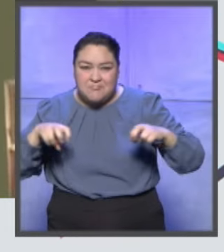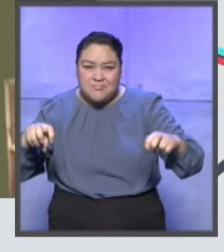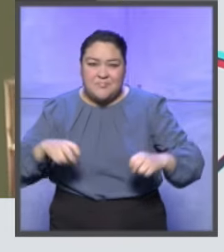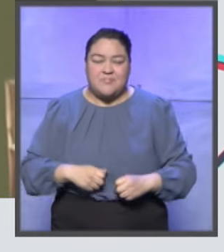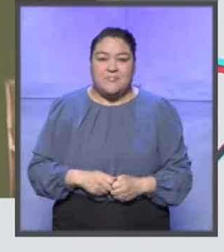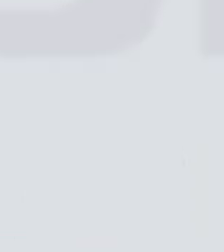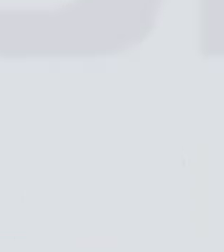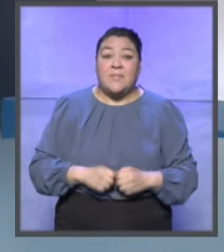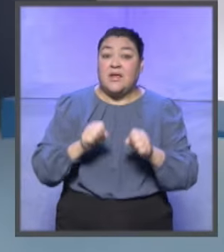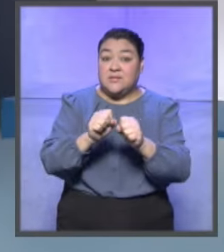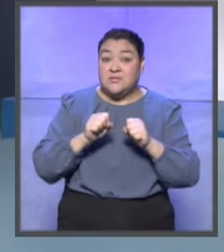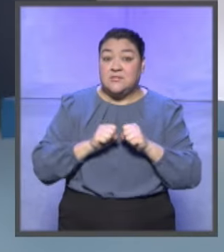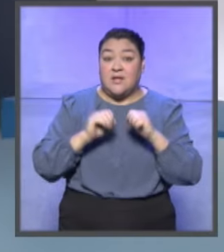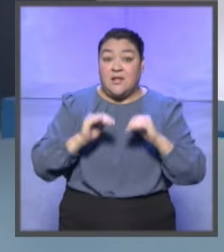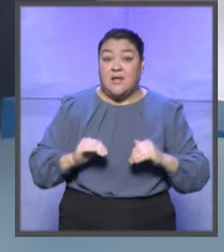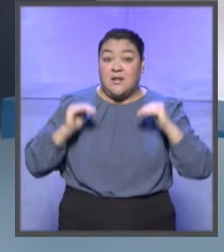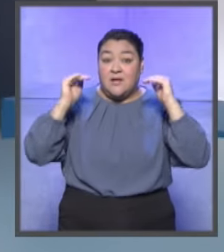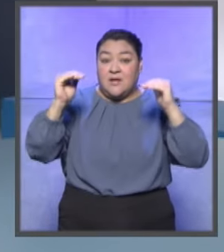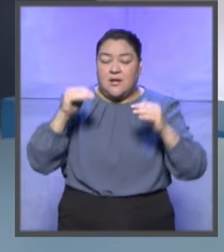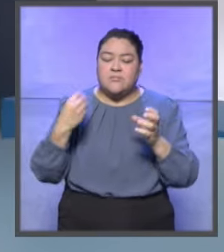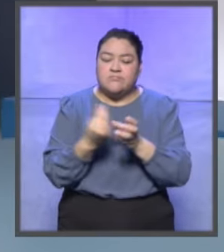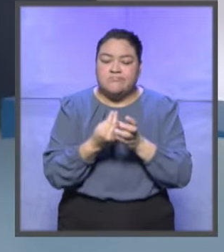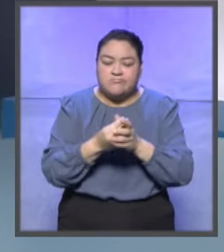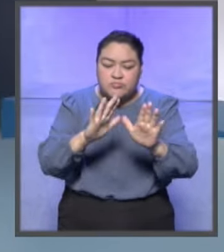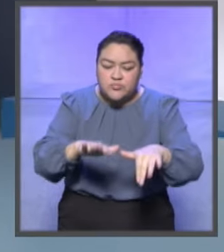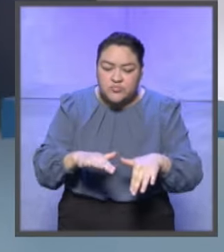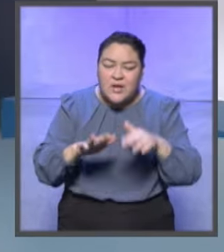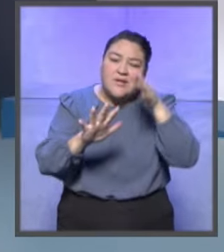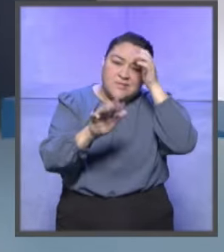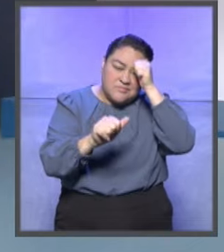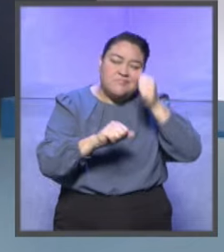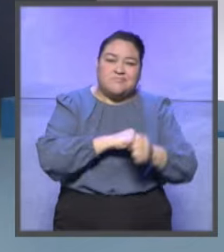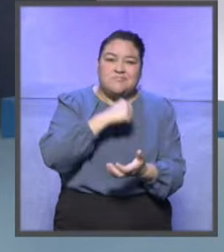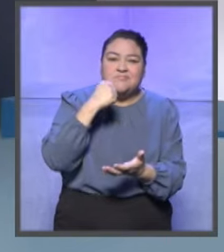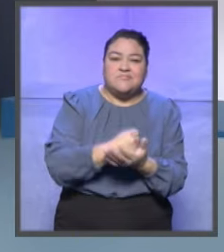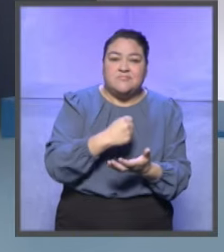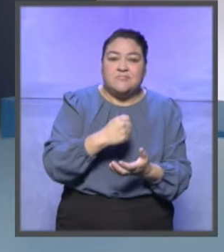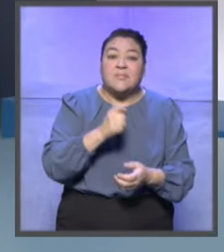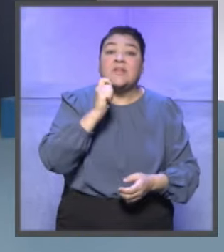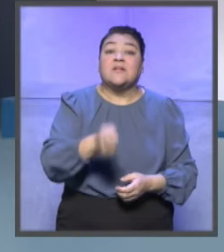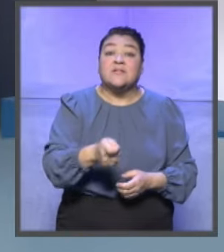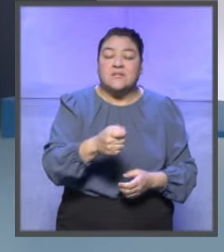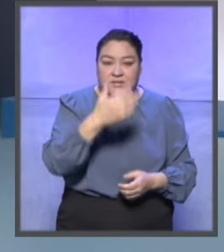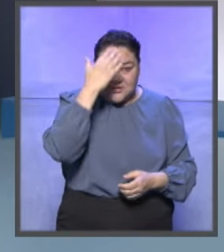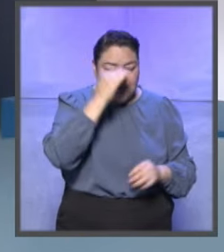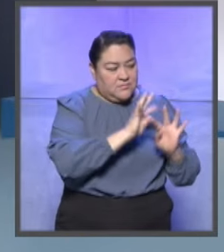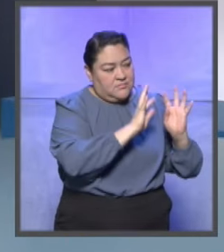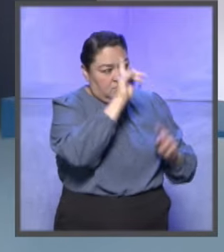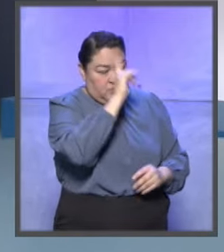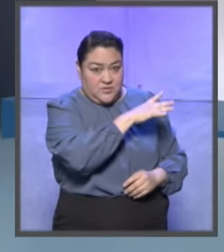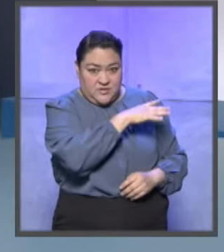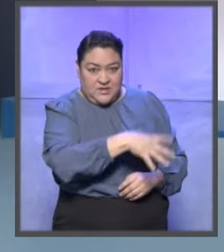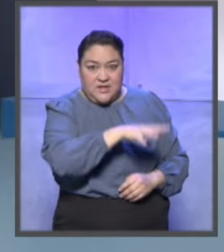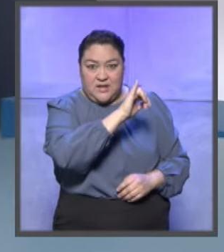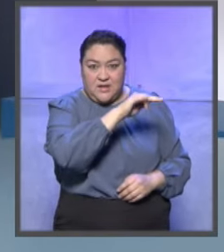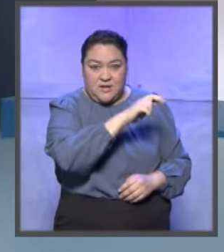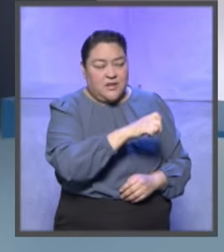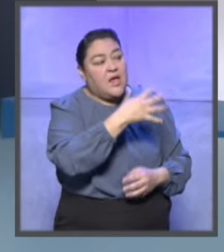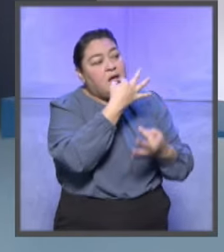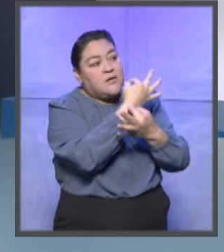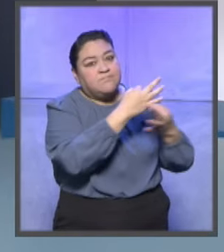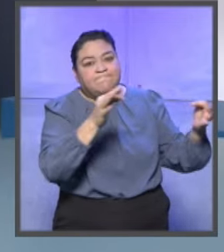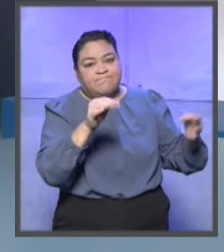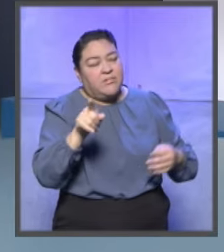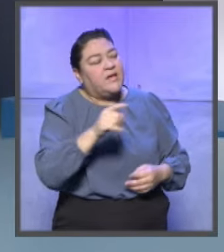Federación. La Sala Superior confirmó en sesión pública por unanimidad de votos el acuerdo emitido por el Consejo General del